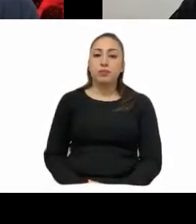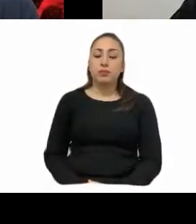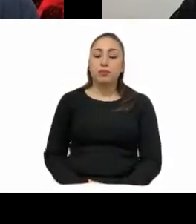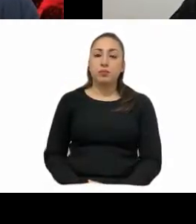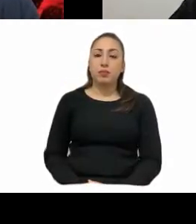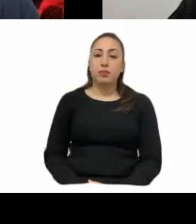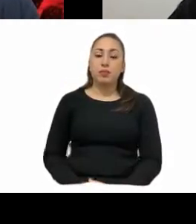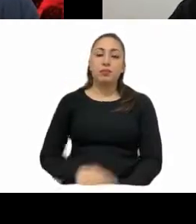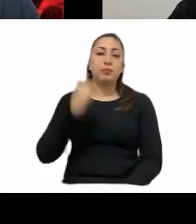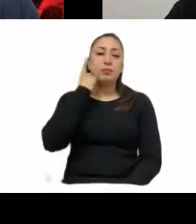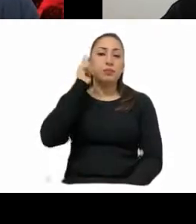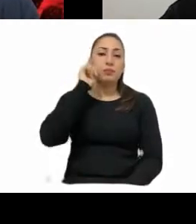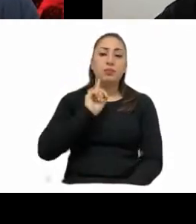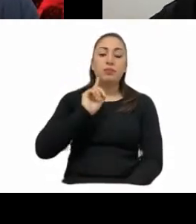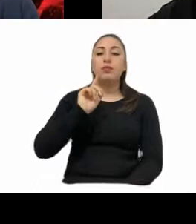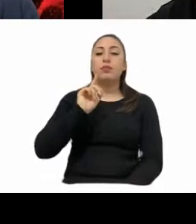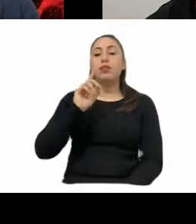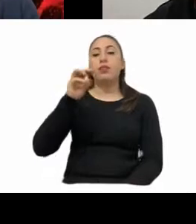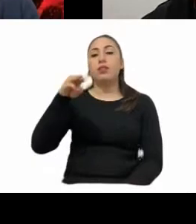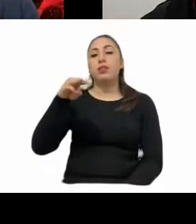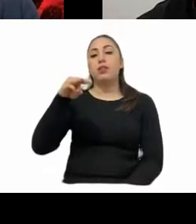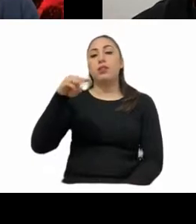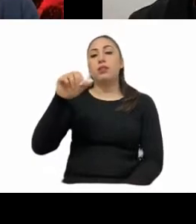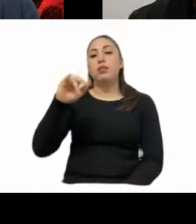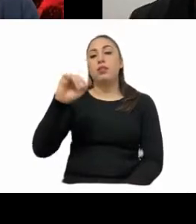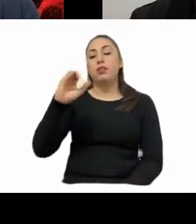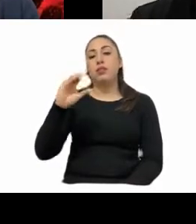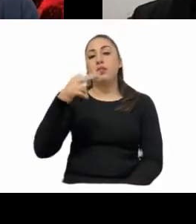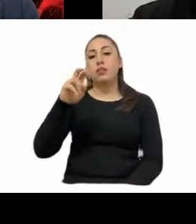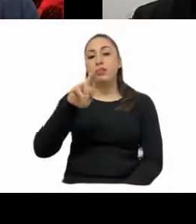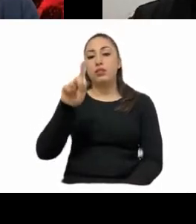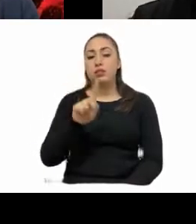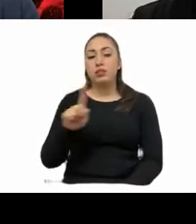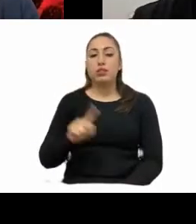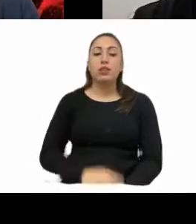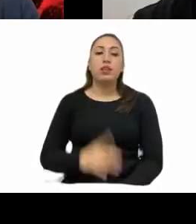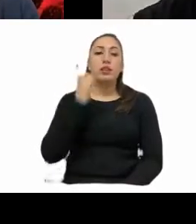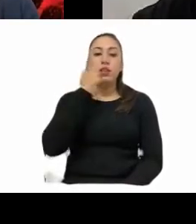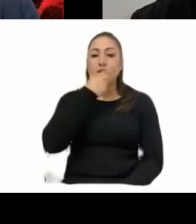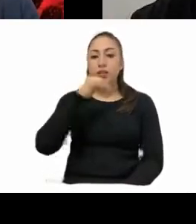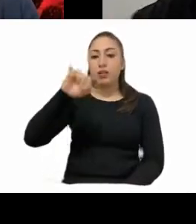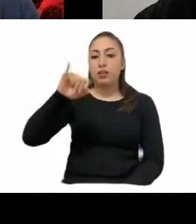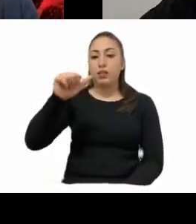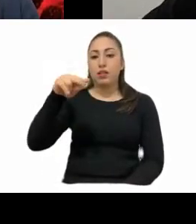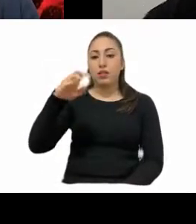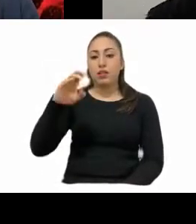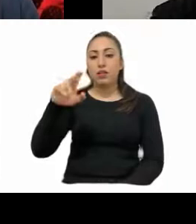Diputada María Guadalupe Chávez Contreras. Diputado Ricardo Giancarlo Lozano Reynoso.